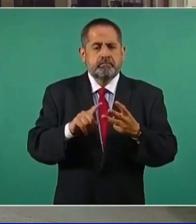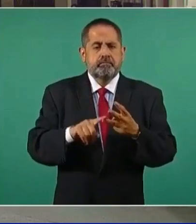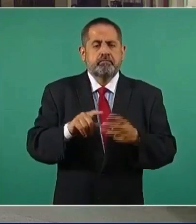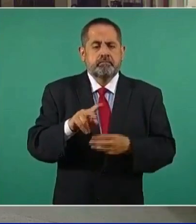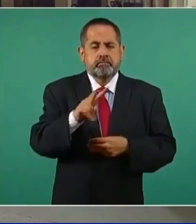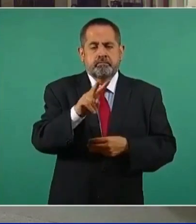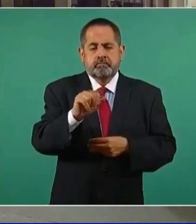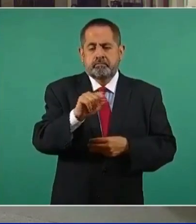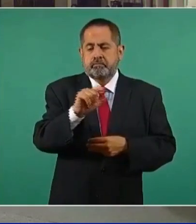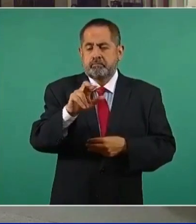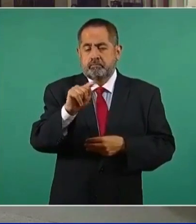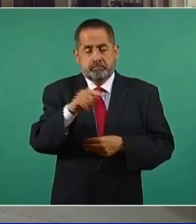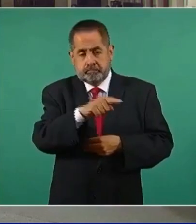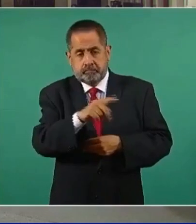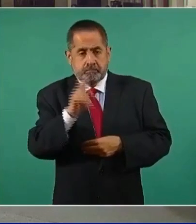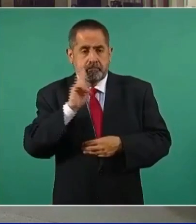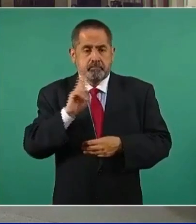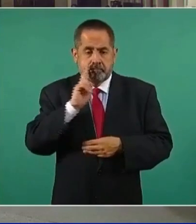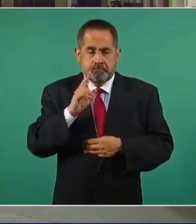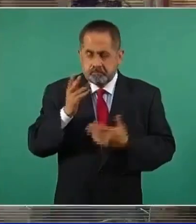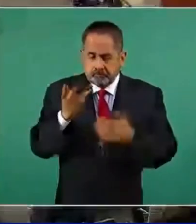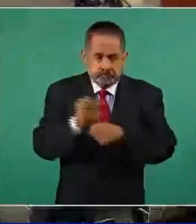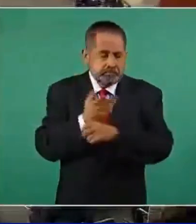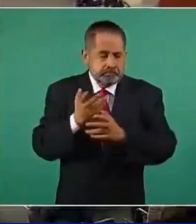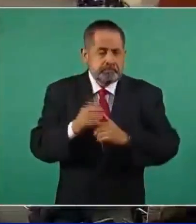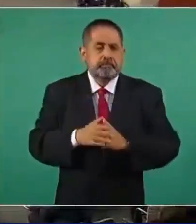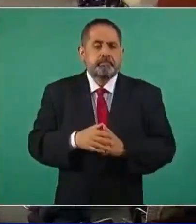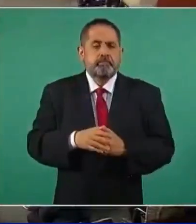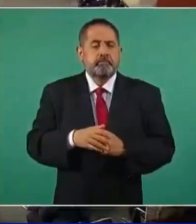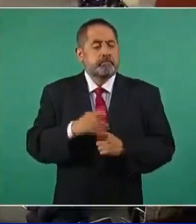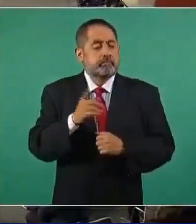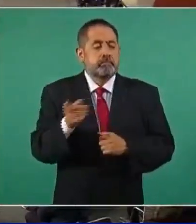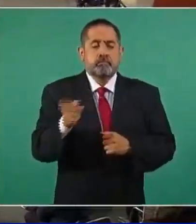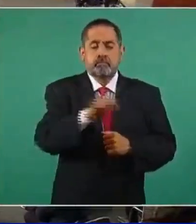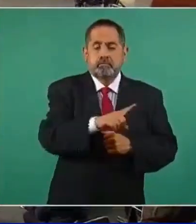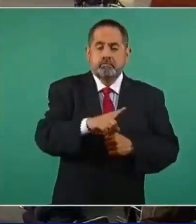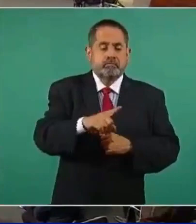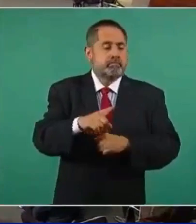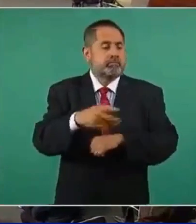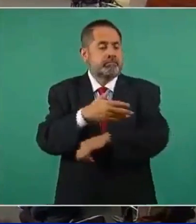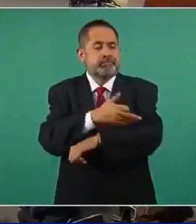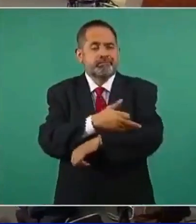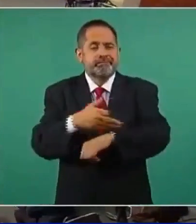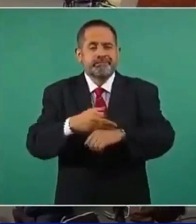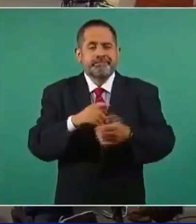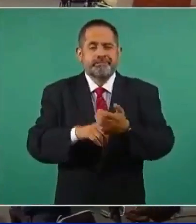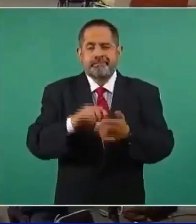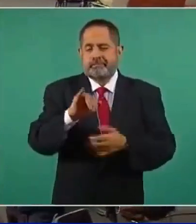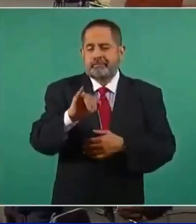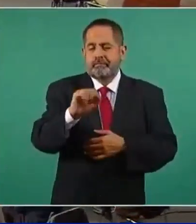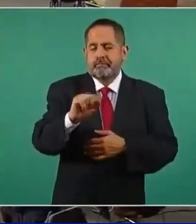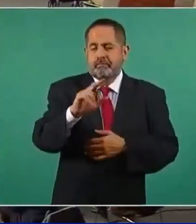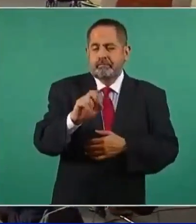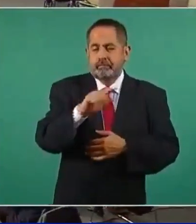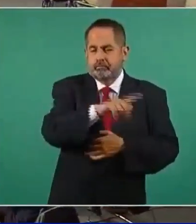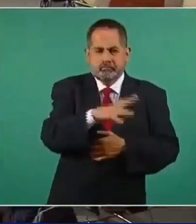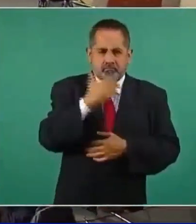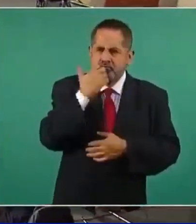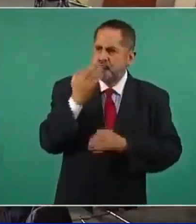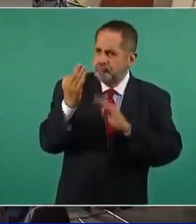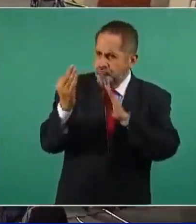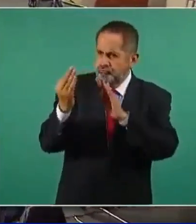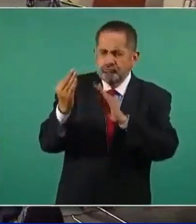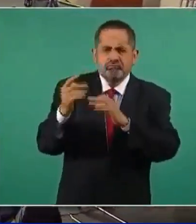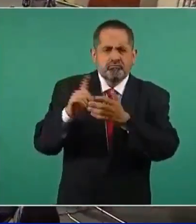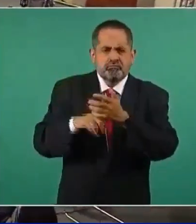Aprovechando que lo va a revisar, la familia de Israel, el propio Israel Vallarta solicitó un careo con todos los que han